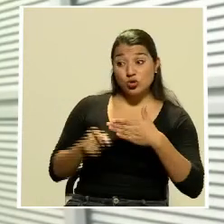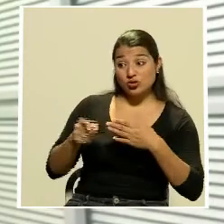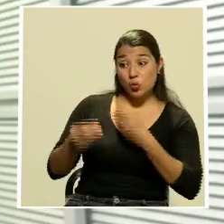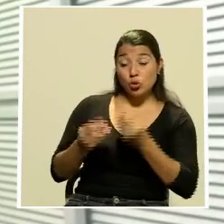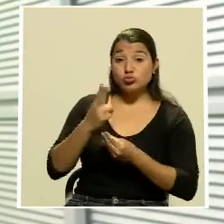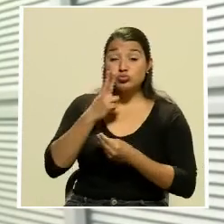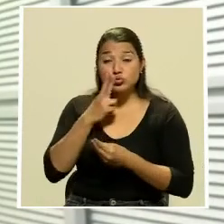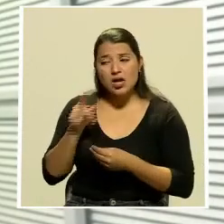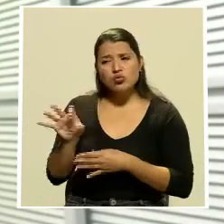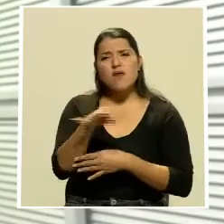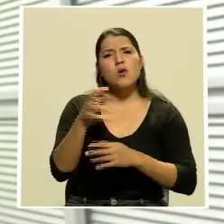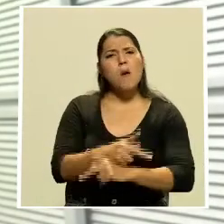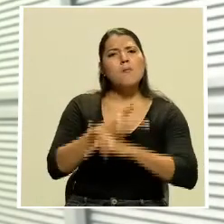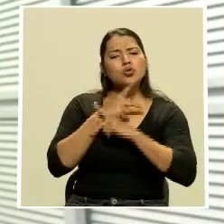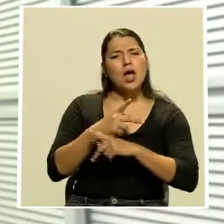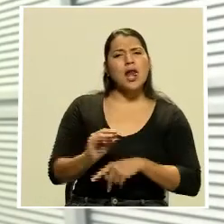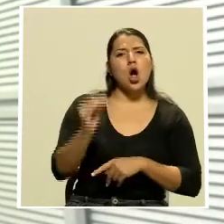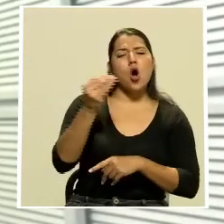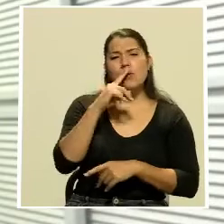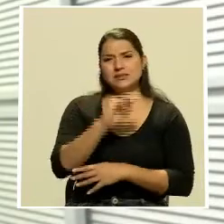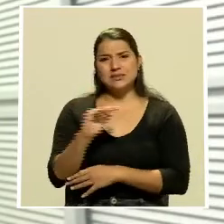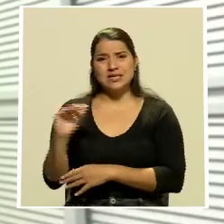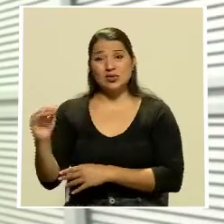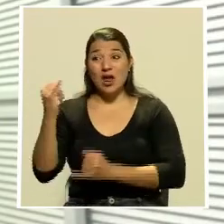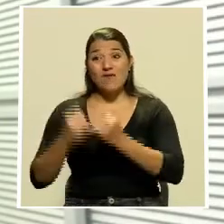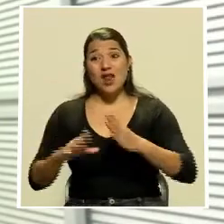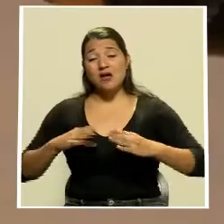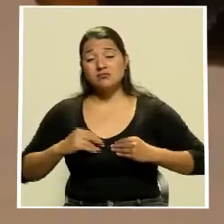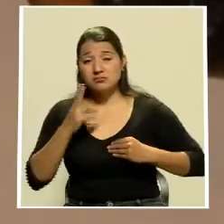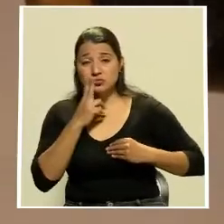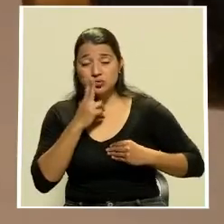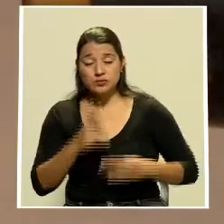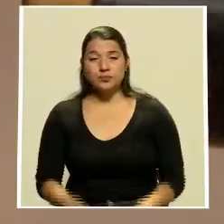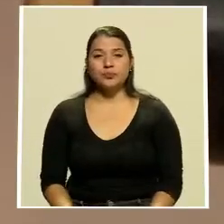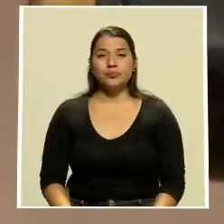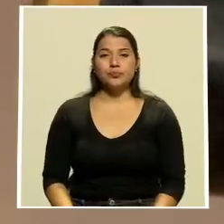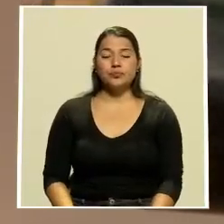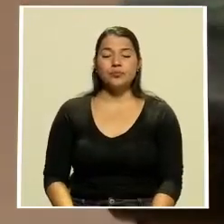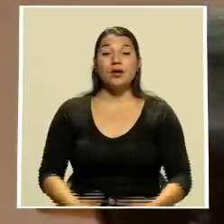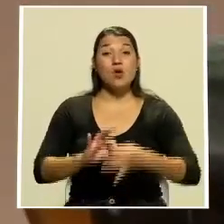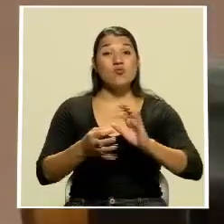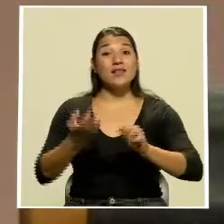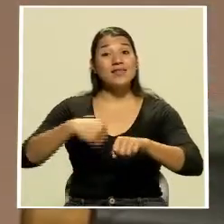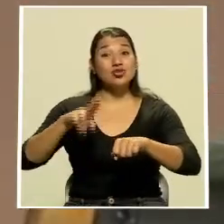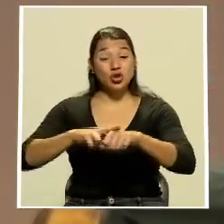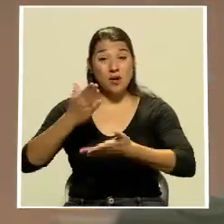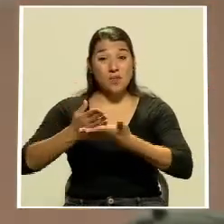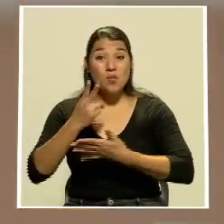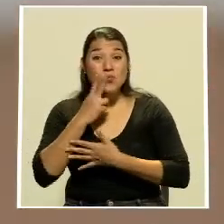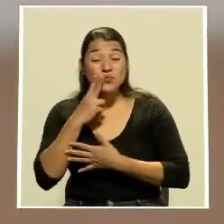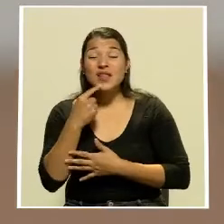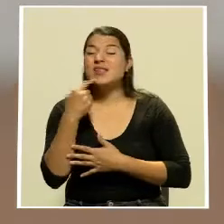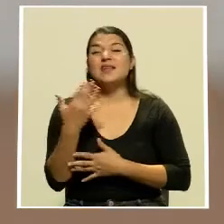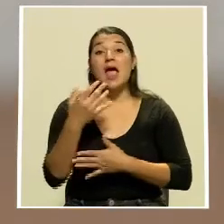proteger a jóvenes y niños de que caigan en el tabaquismo más bien la red nacional antitabaco indicó que el